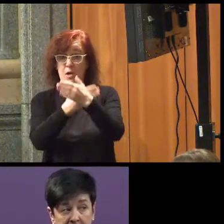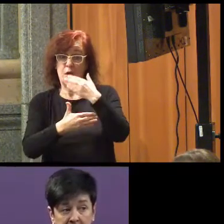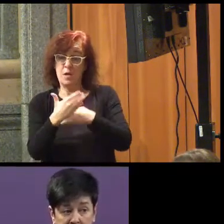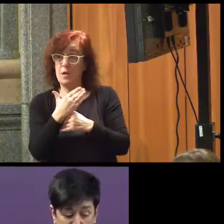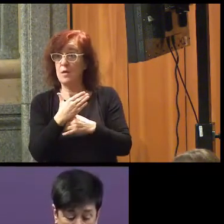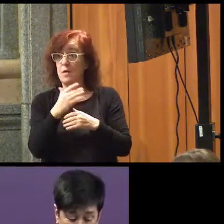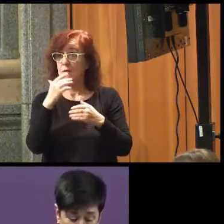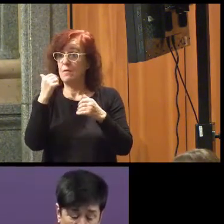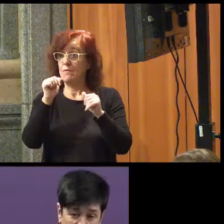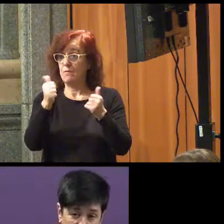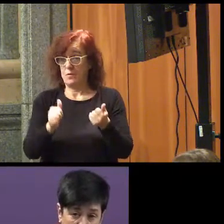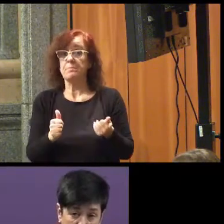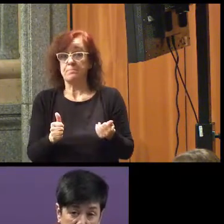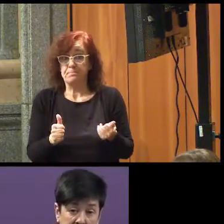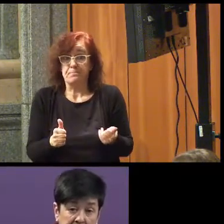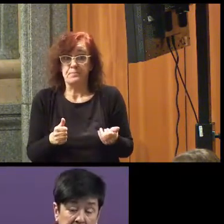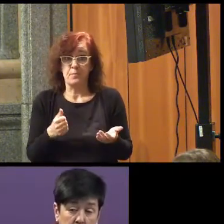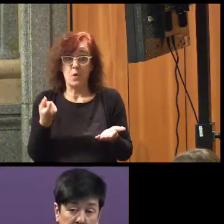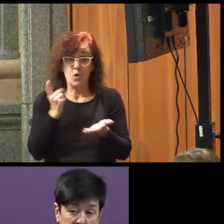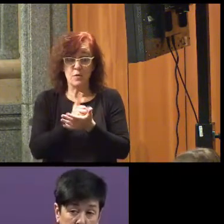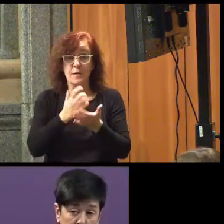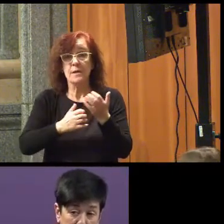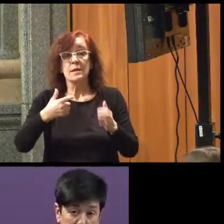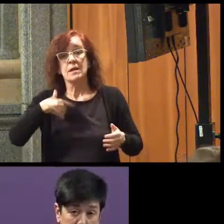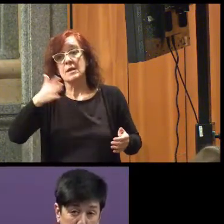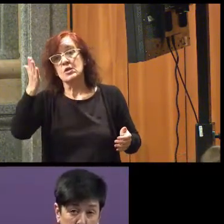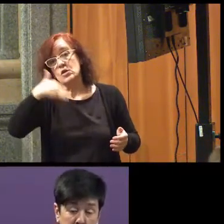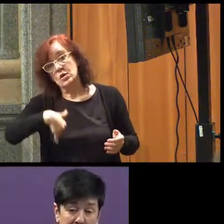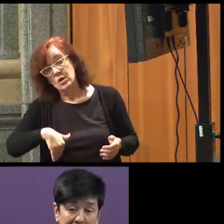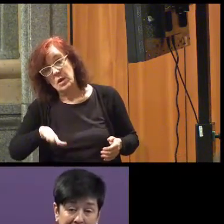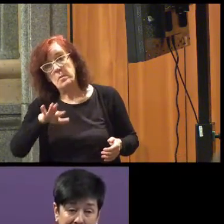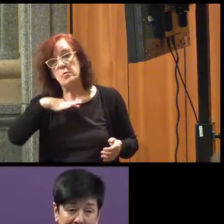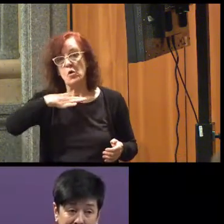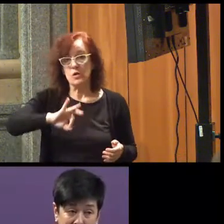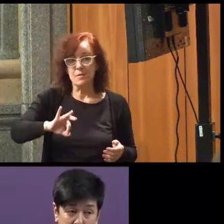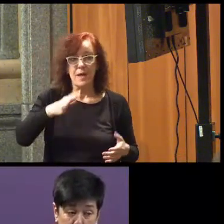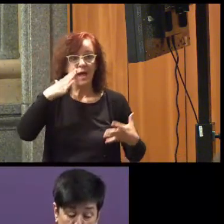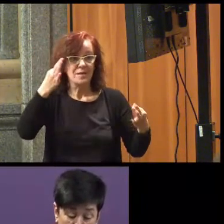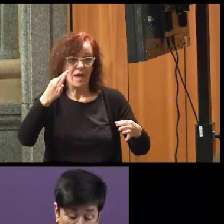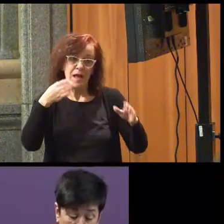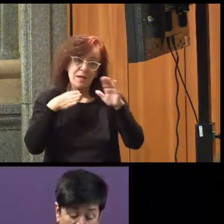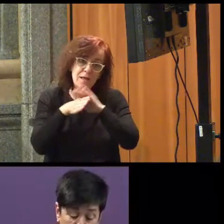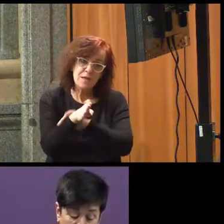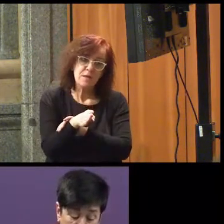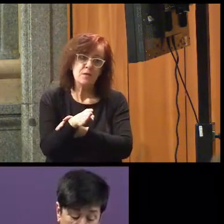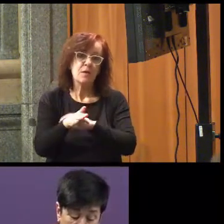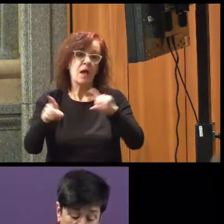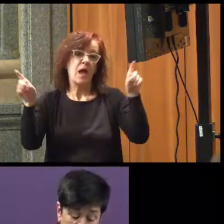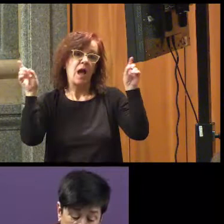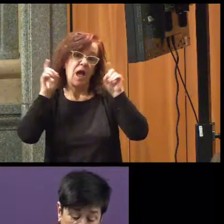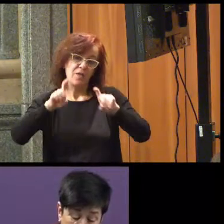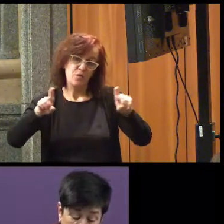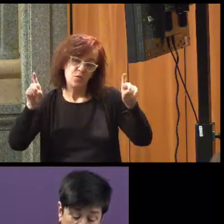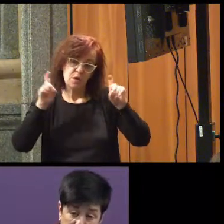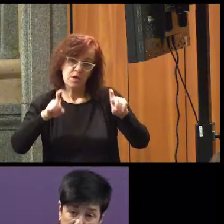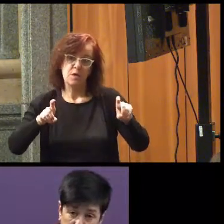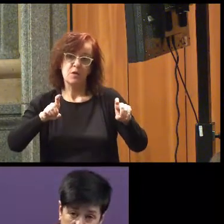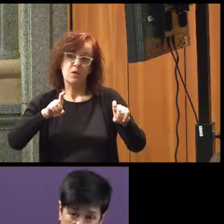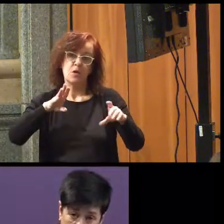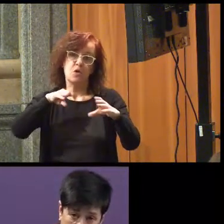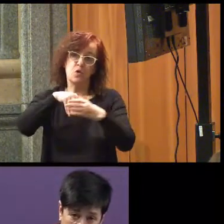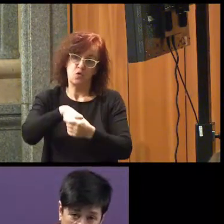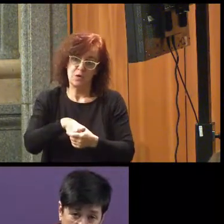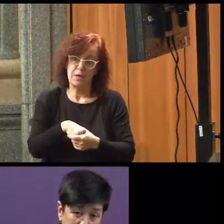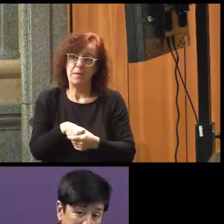manera, tenemos un hándicap. Si no tenemos posibilidad real de acceso a una educación inclusiva,